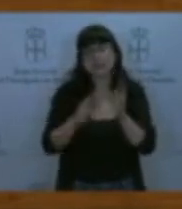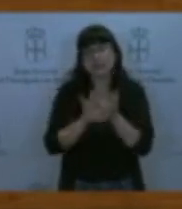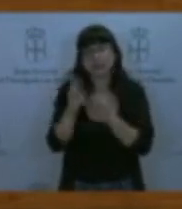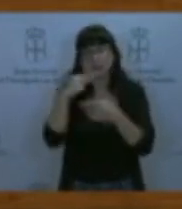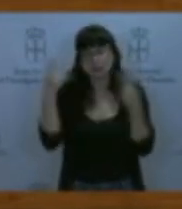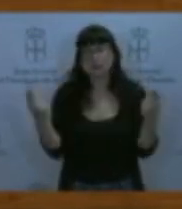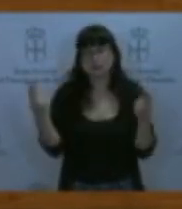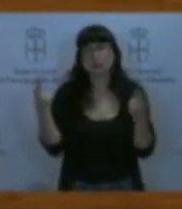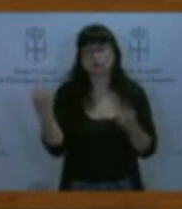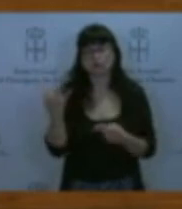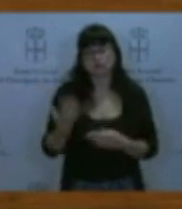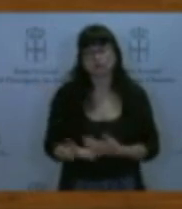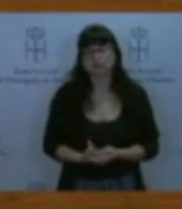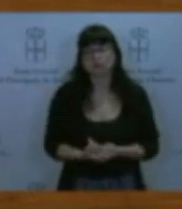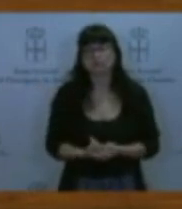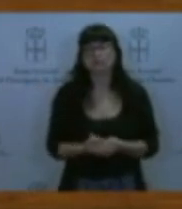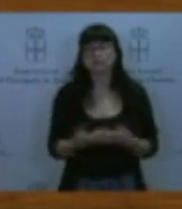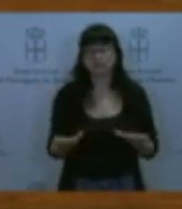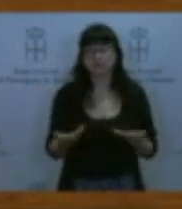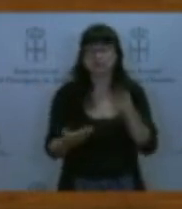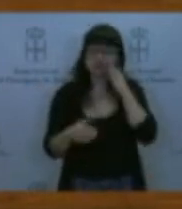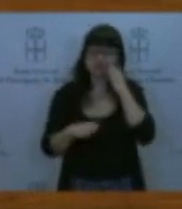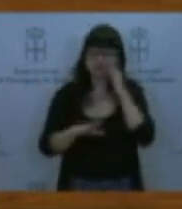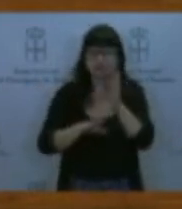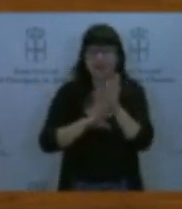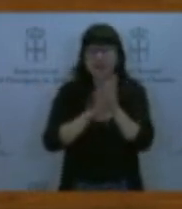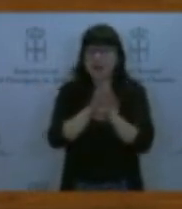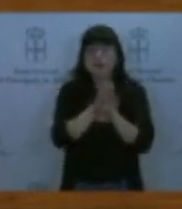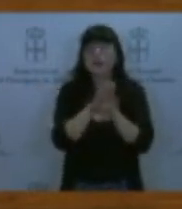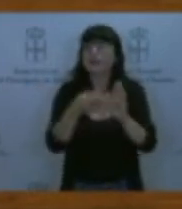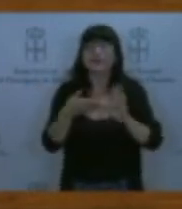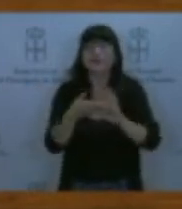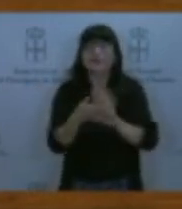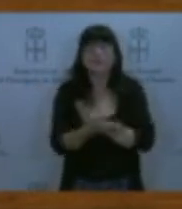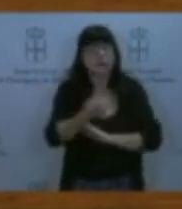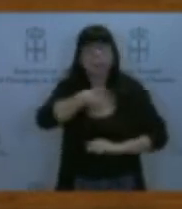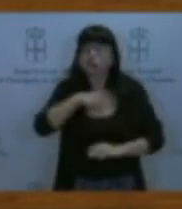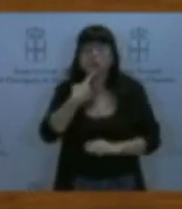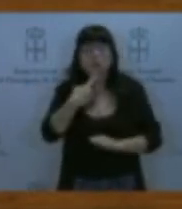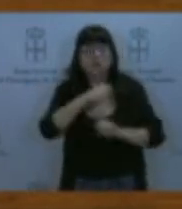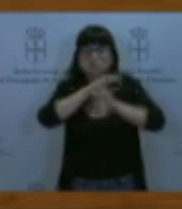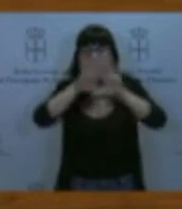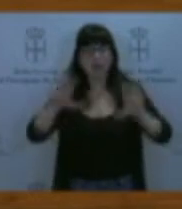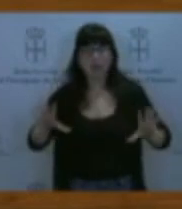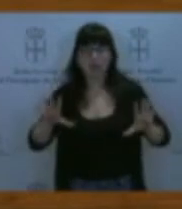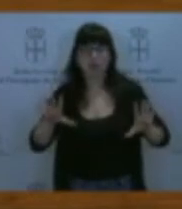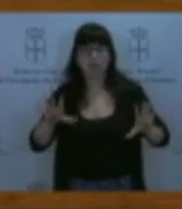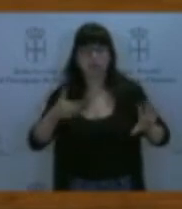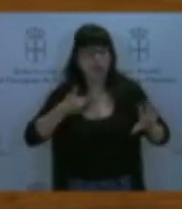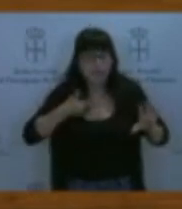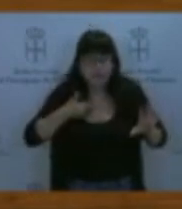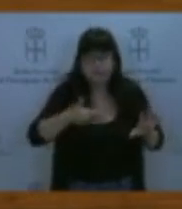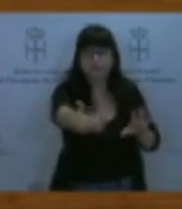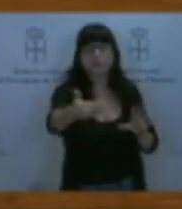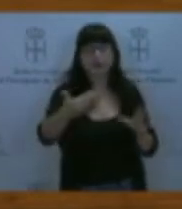avances son los que nos hacen lo decimos claramente mirar hacia el futuro con esperanza porque creemos que estamos siendo